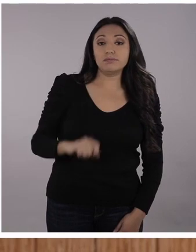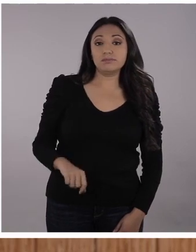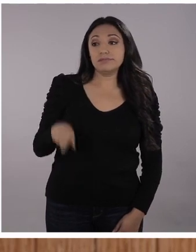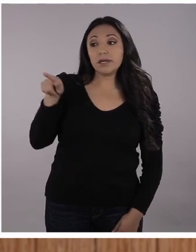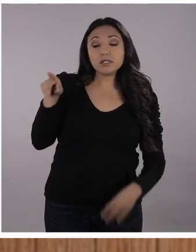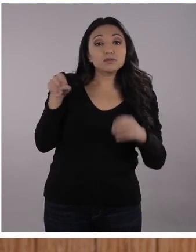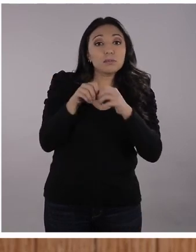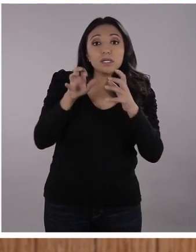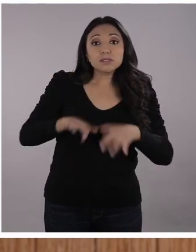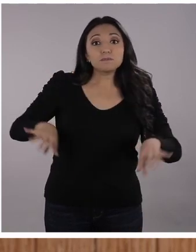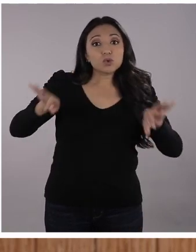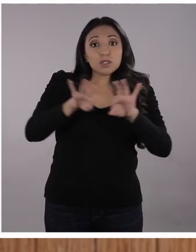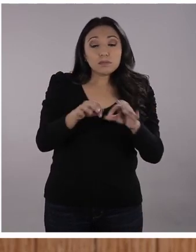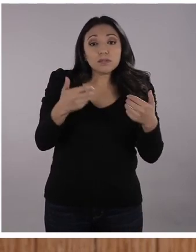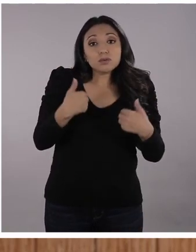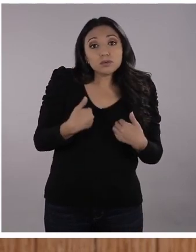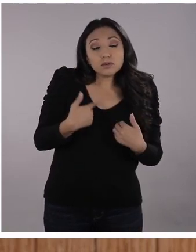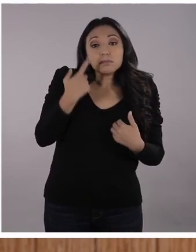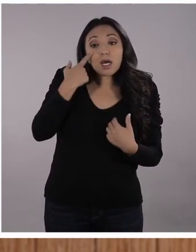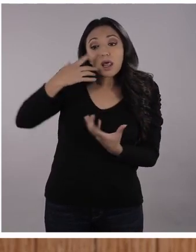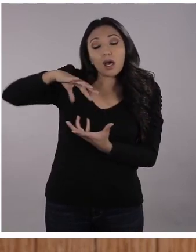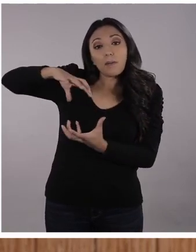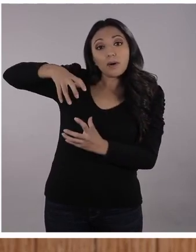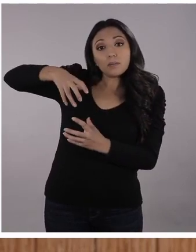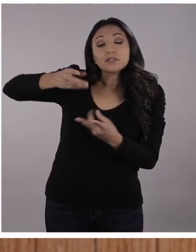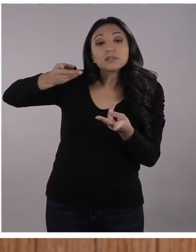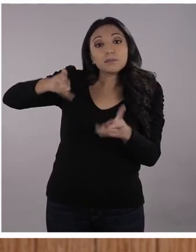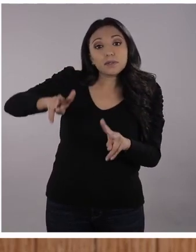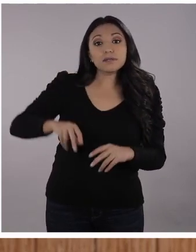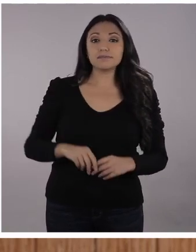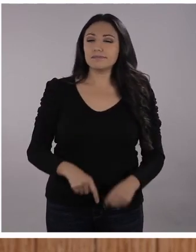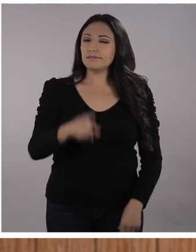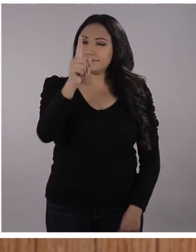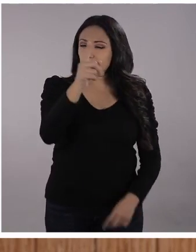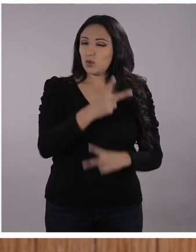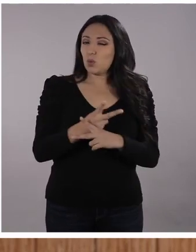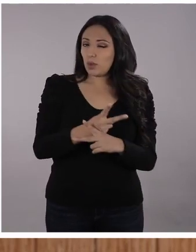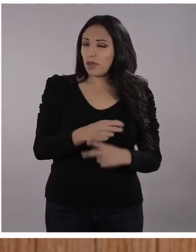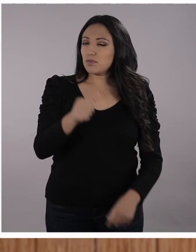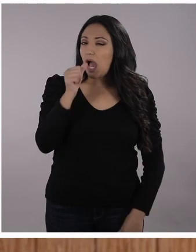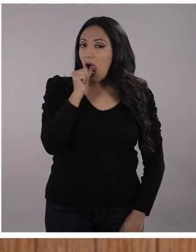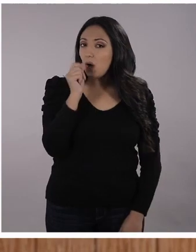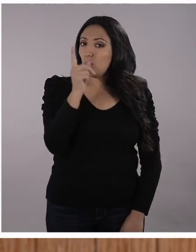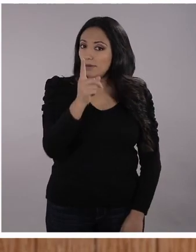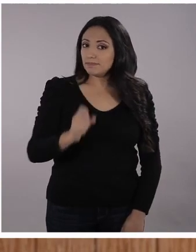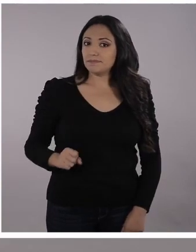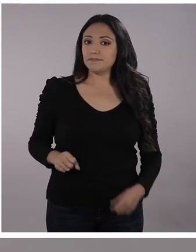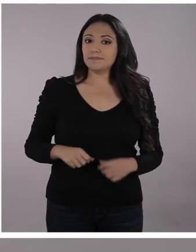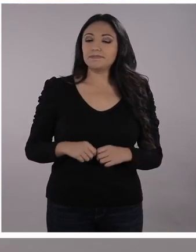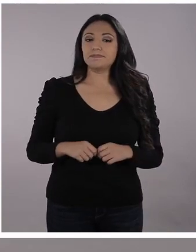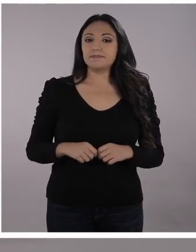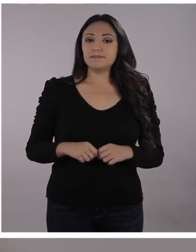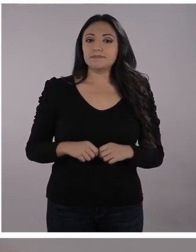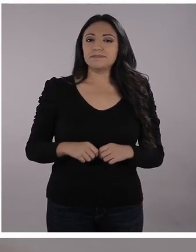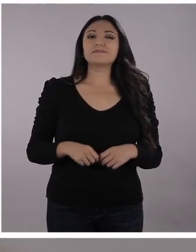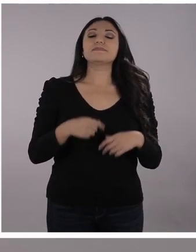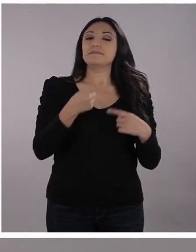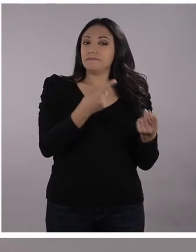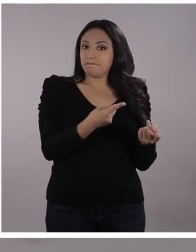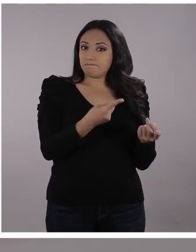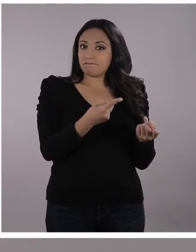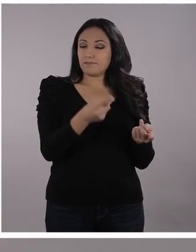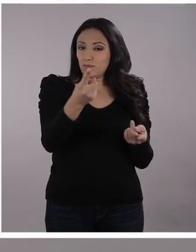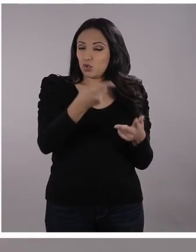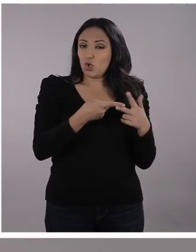planeta como para nosotros. Así que les hago un llamado. ¡Cuidemos del agua en casa! Con este dato